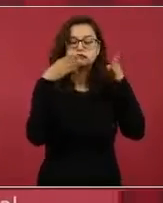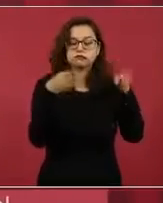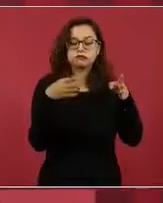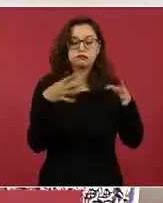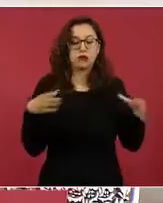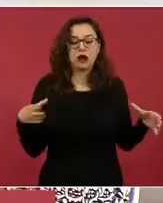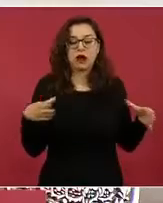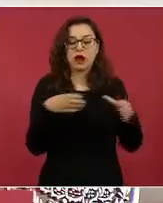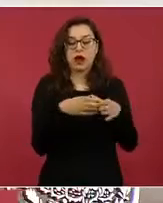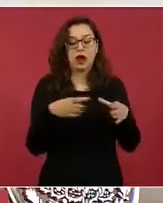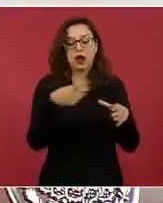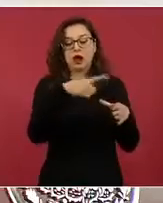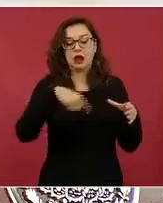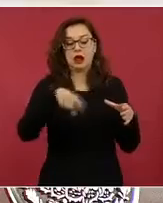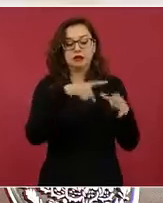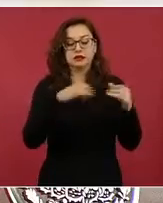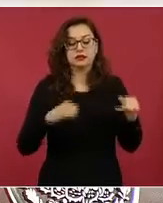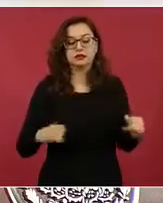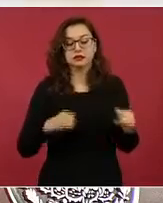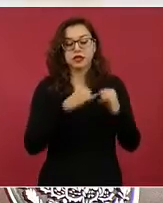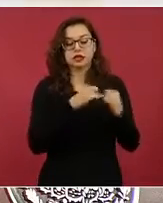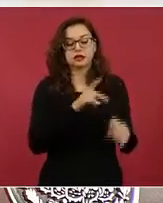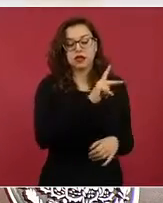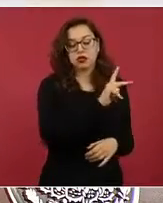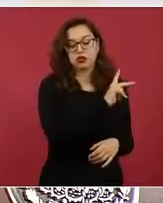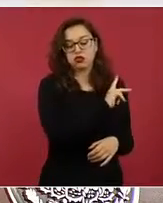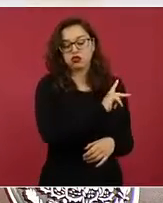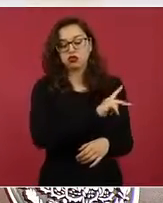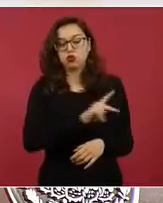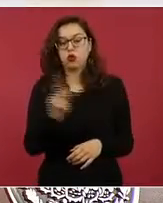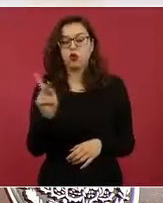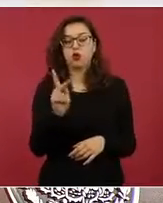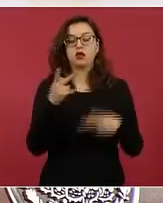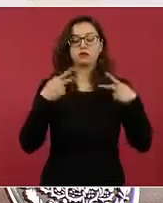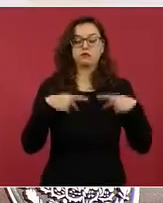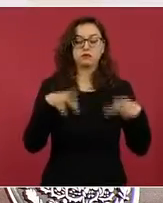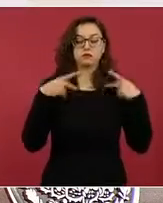dependencias del gobierno,